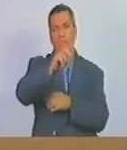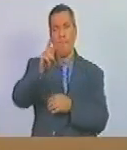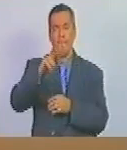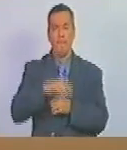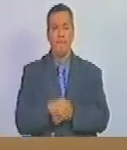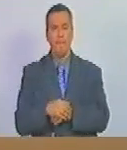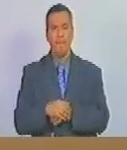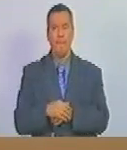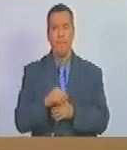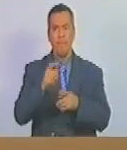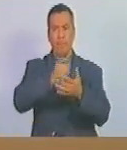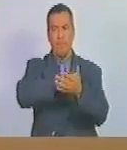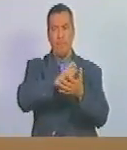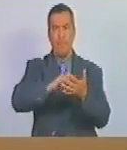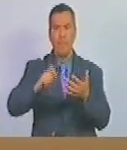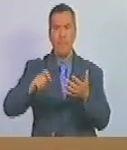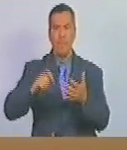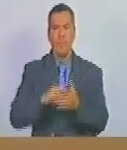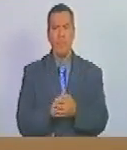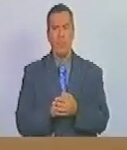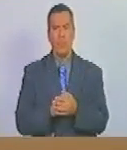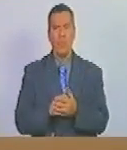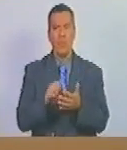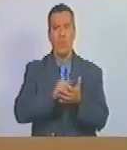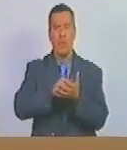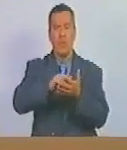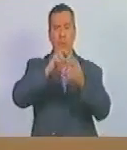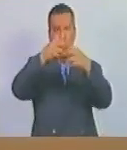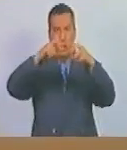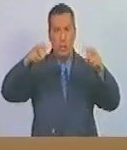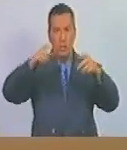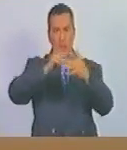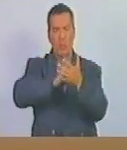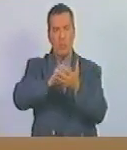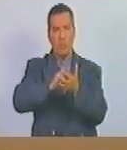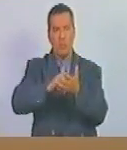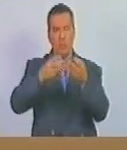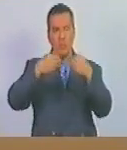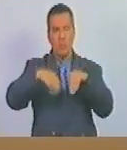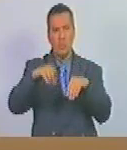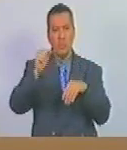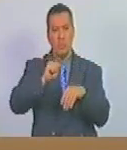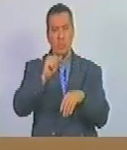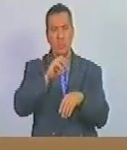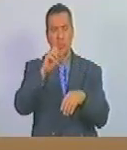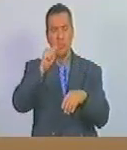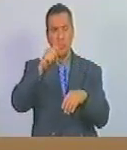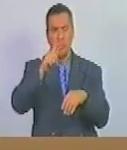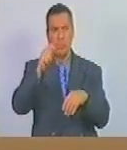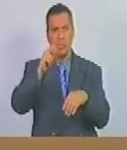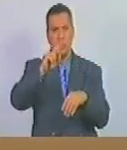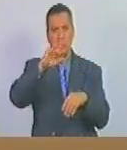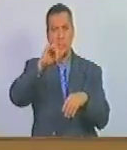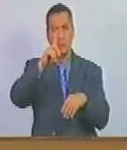el cual queda redactado en los siguientes términos epígrafe supletoriedad esto en